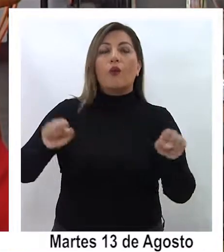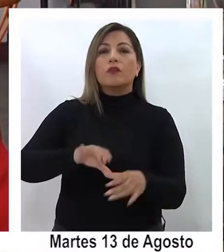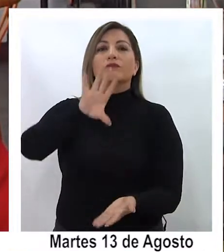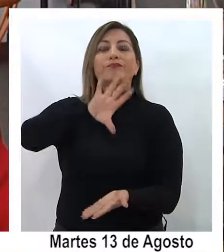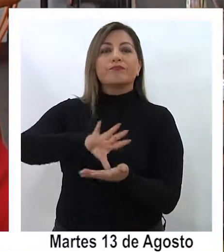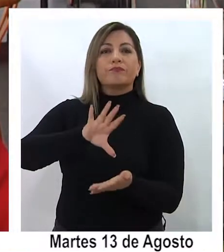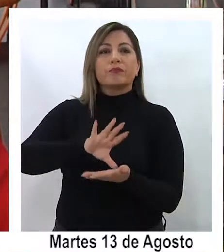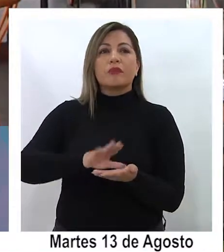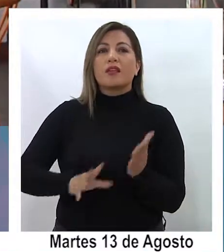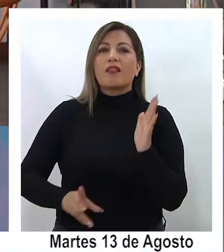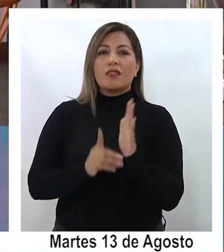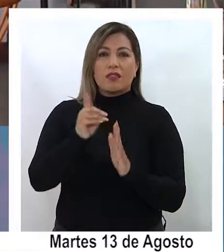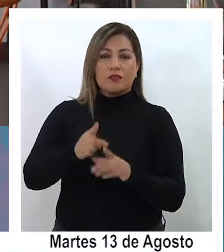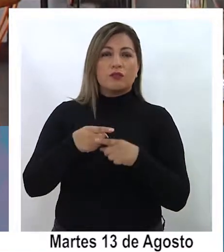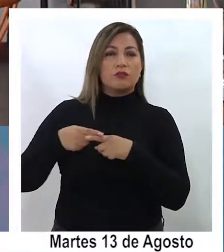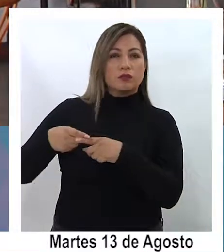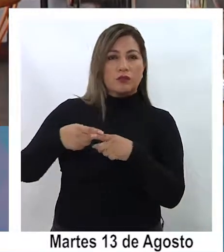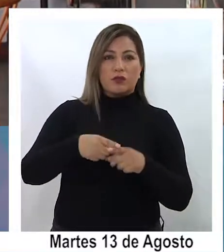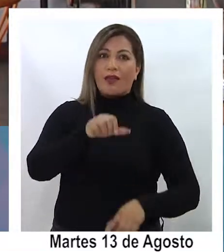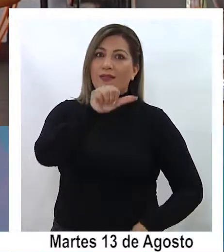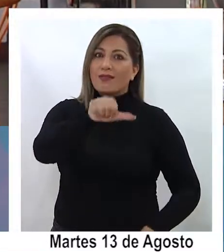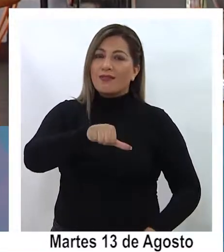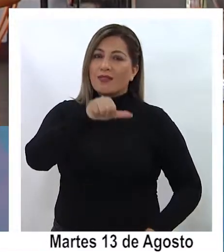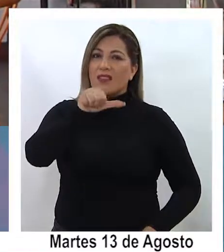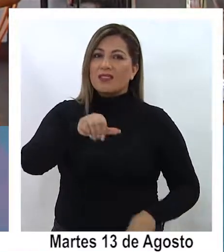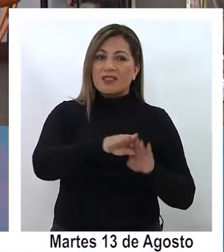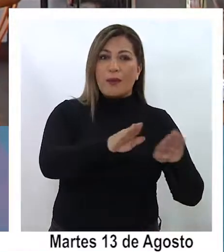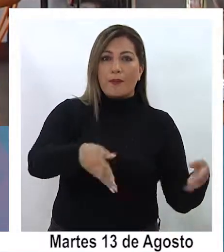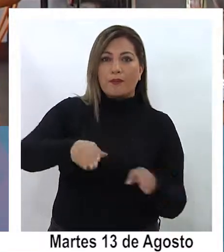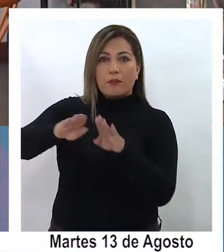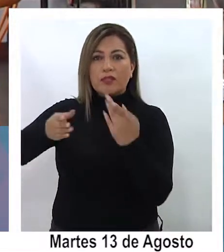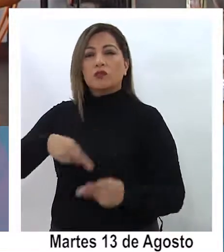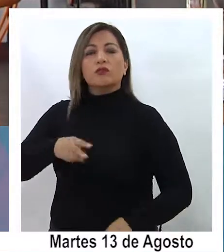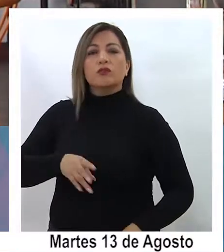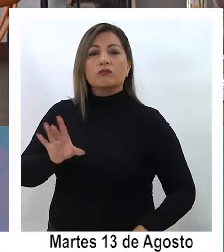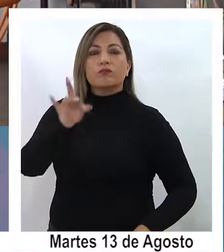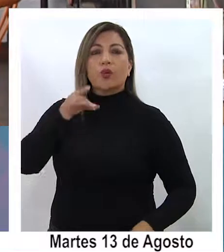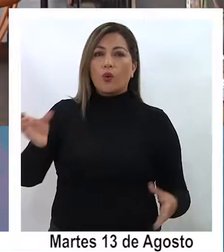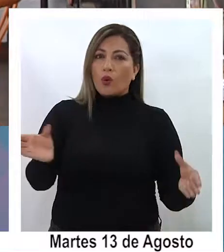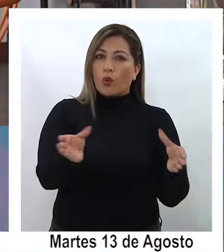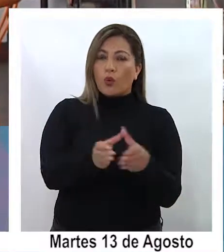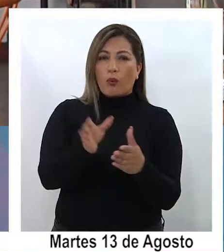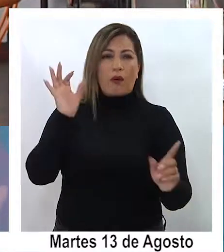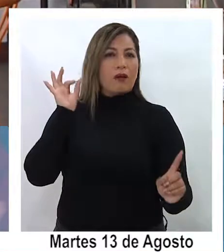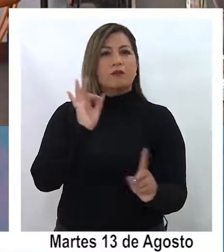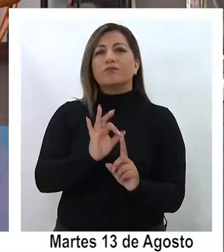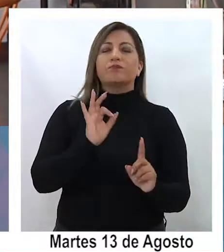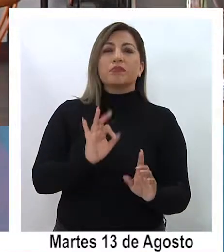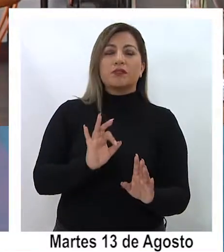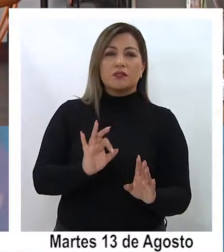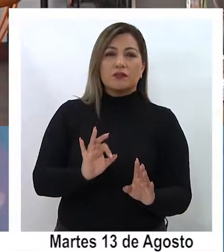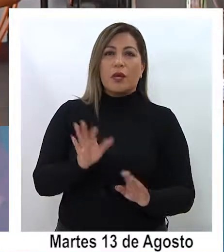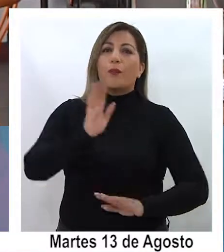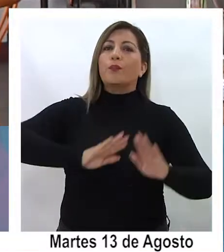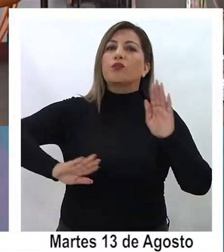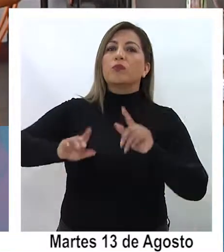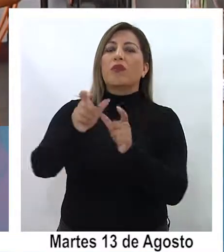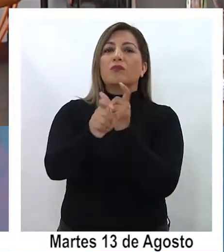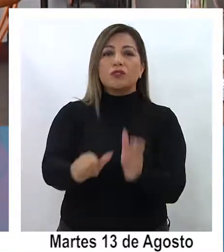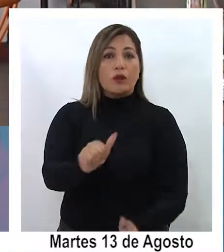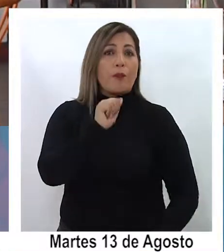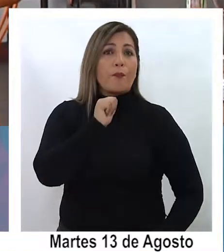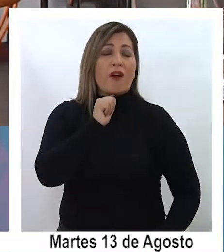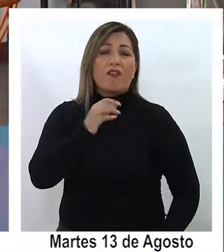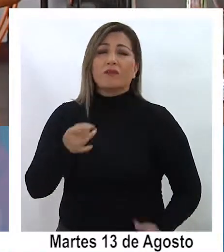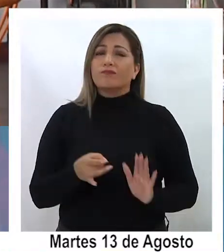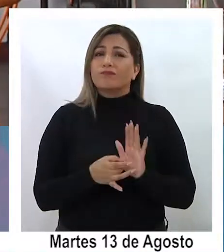que está desde Desarrollo Social, que tiene 16 mesas, que se han identificado como grupos de especial protección por su vulnerabilidad